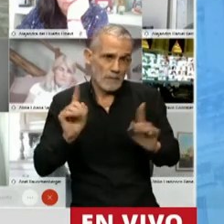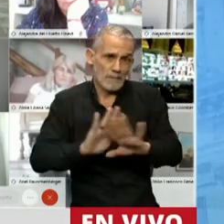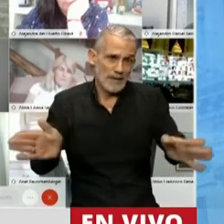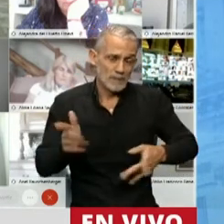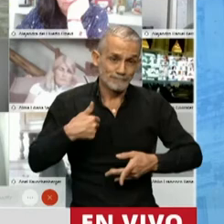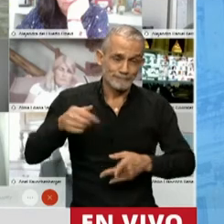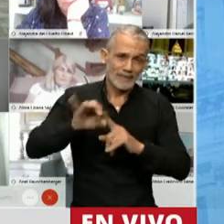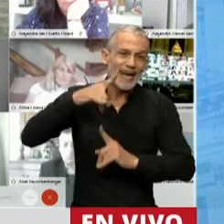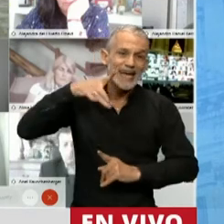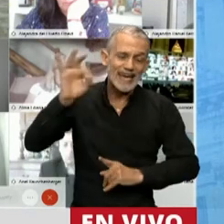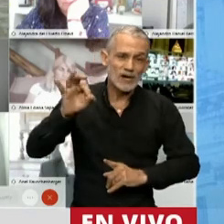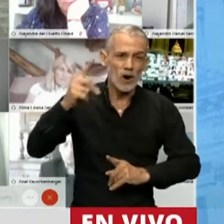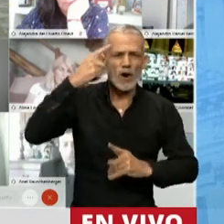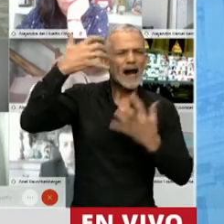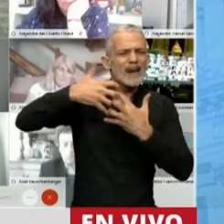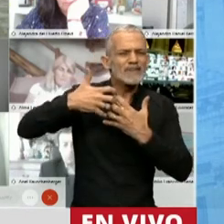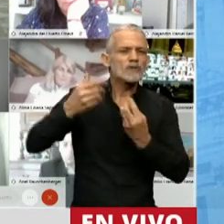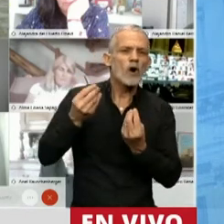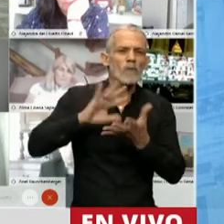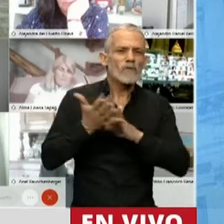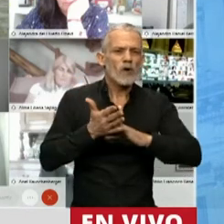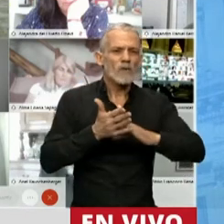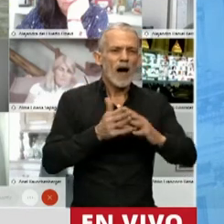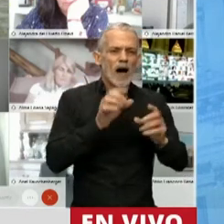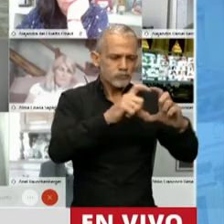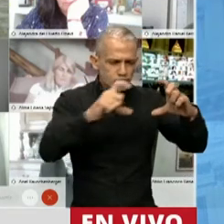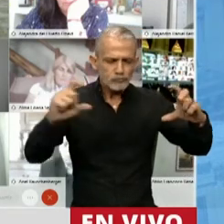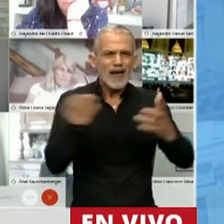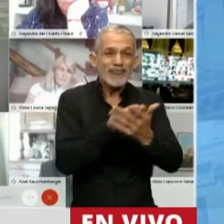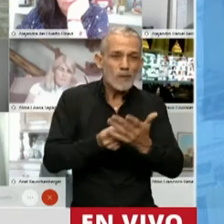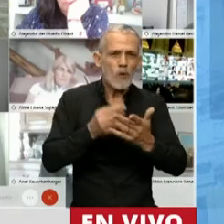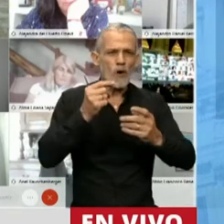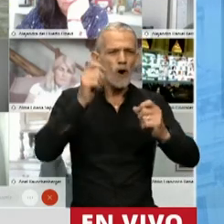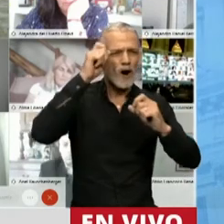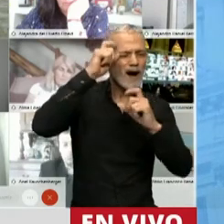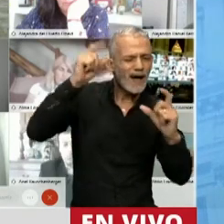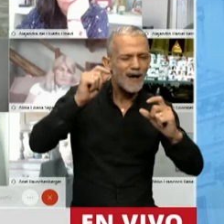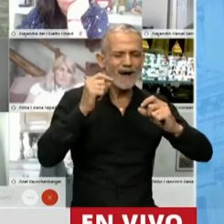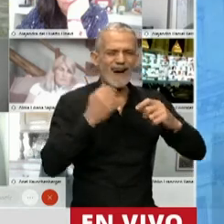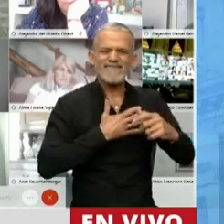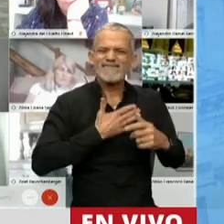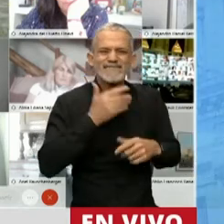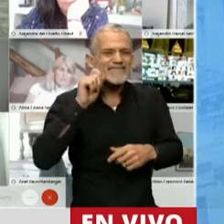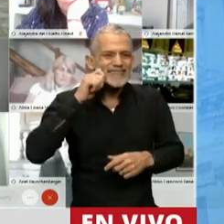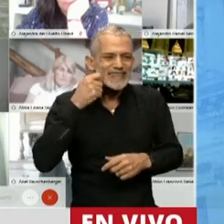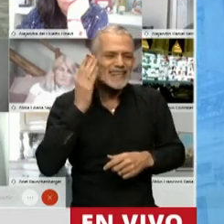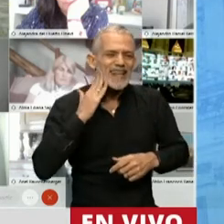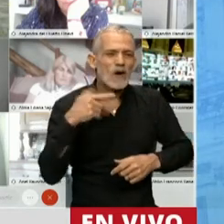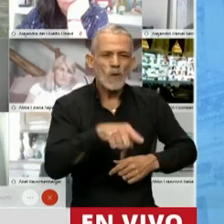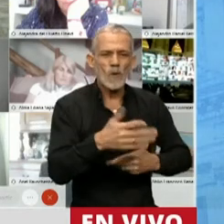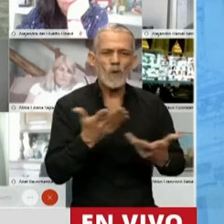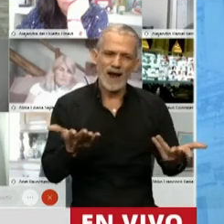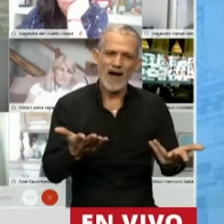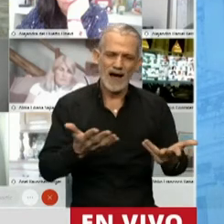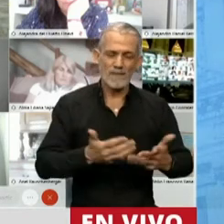Quino, de llevarnos a la reflexión a través de la viñeta, de la imagen, del dibujo, de la ternura de cada uno de sus personajes.